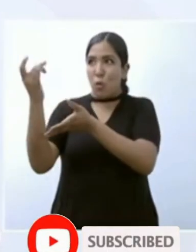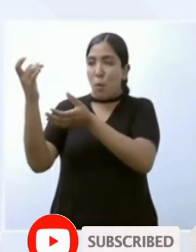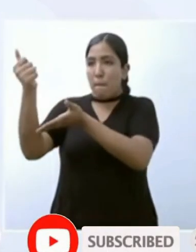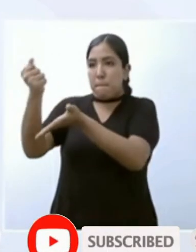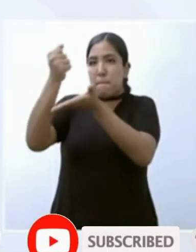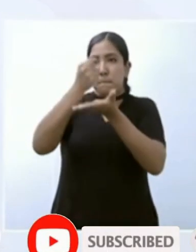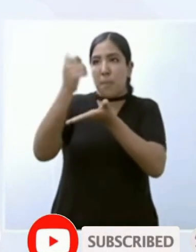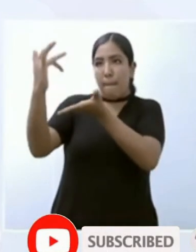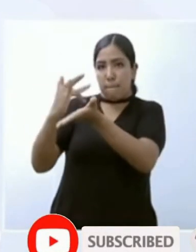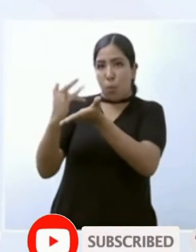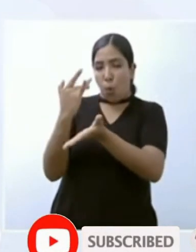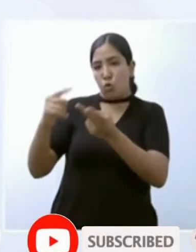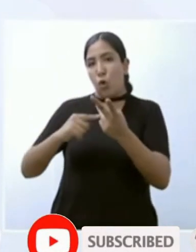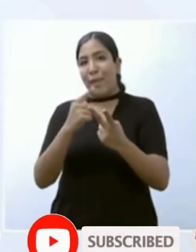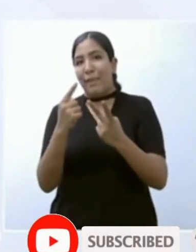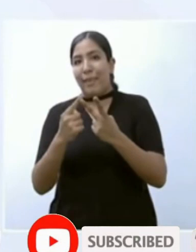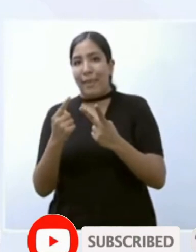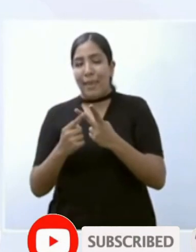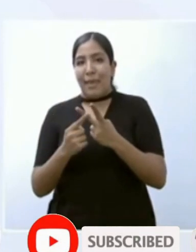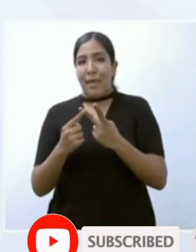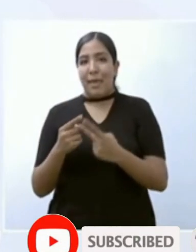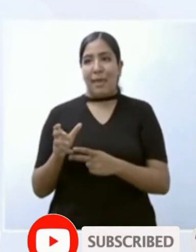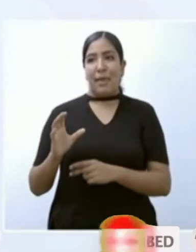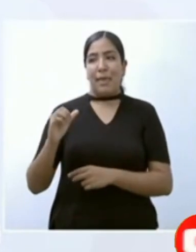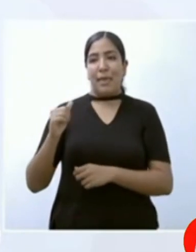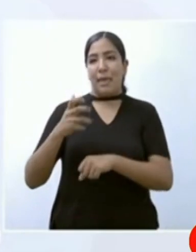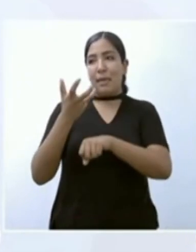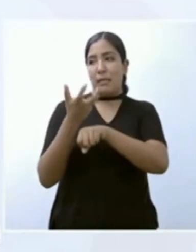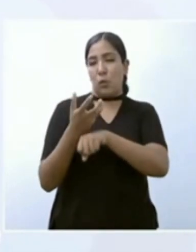canadiense por 40 mil millones de dólares.